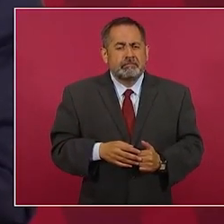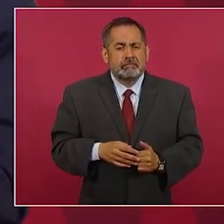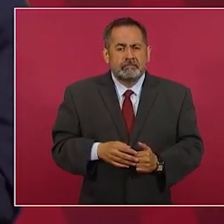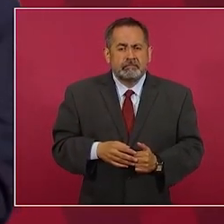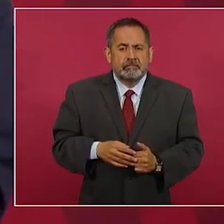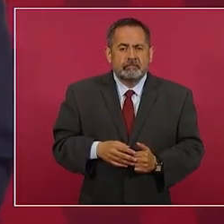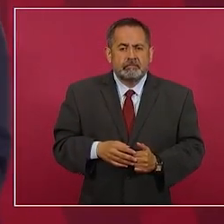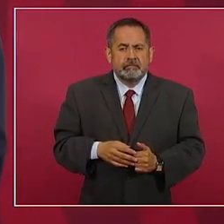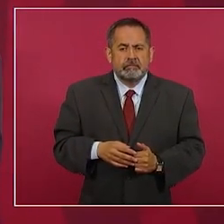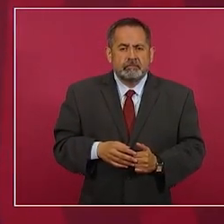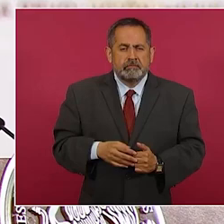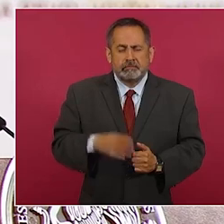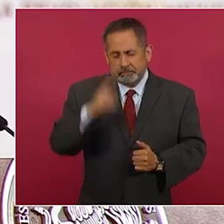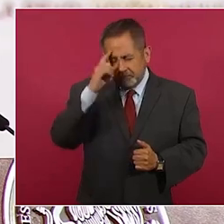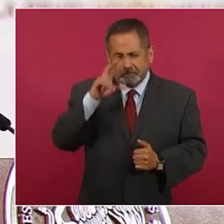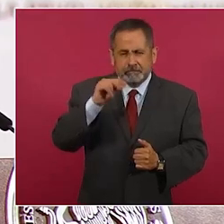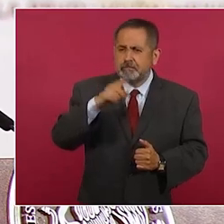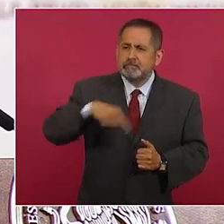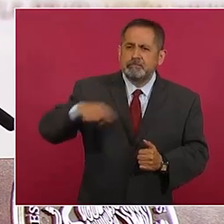no se esté